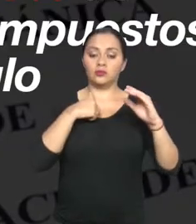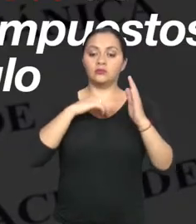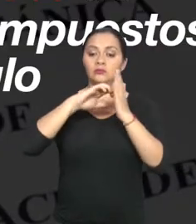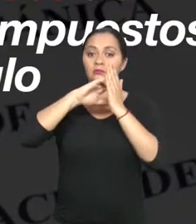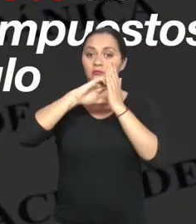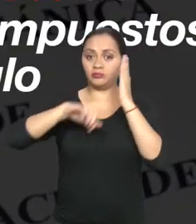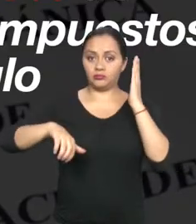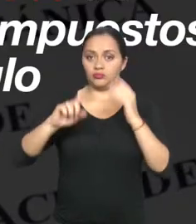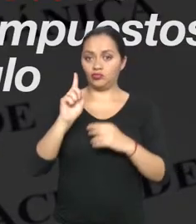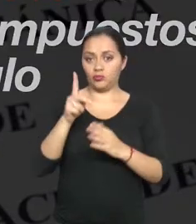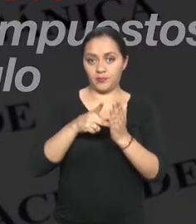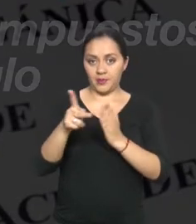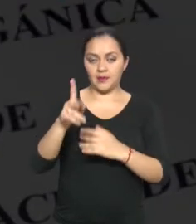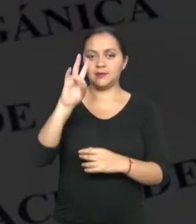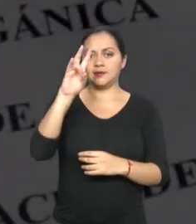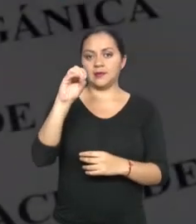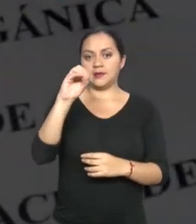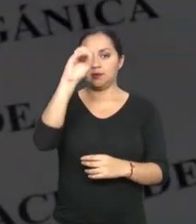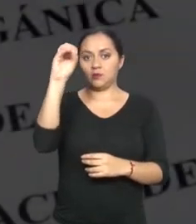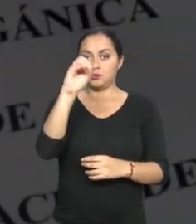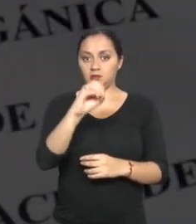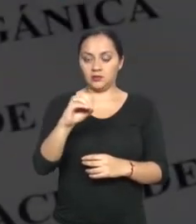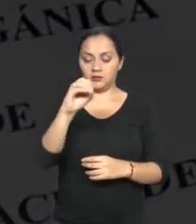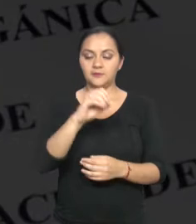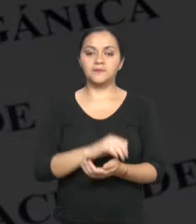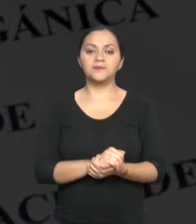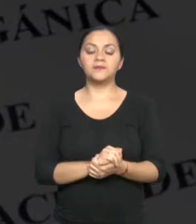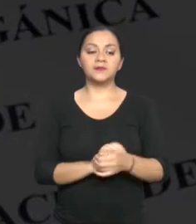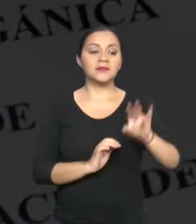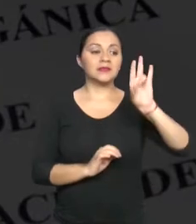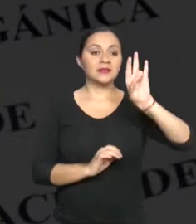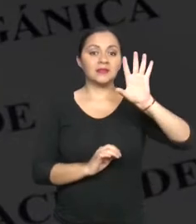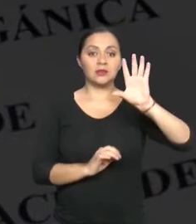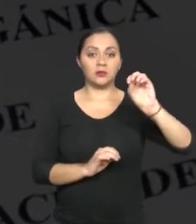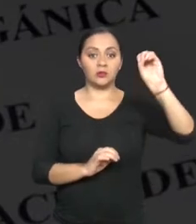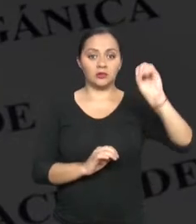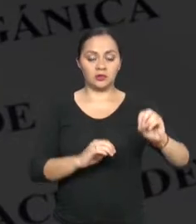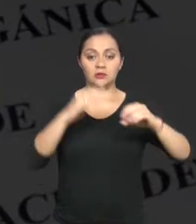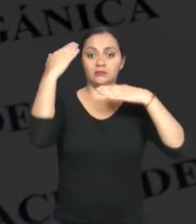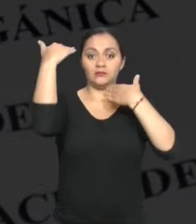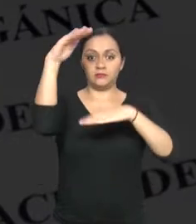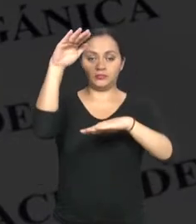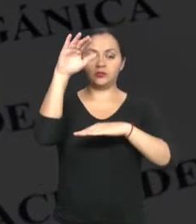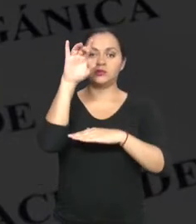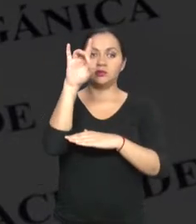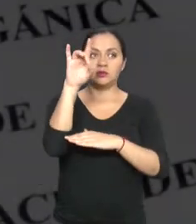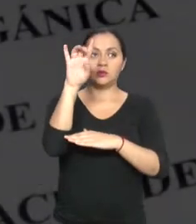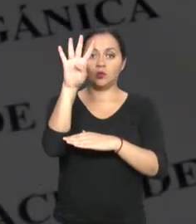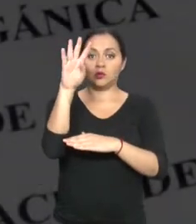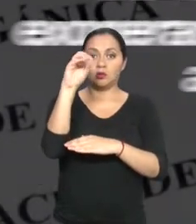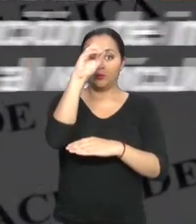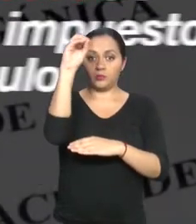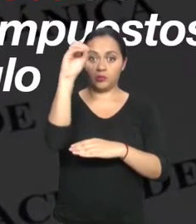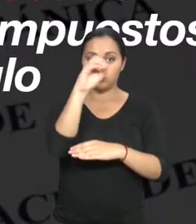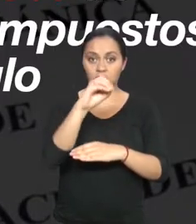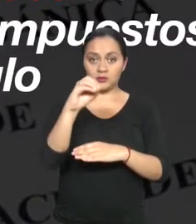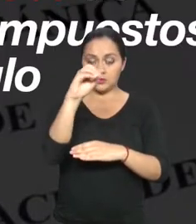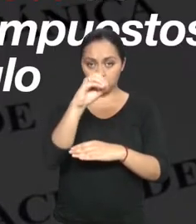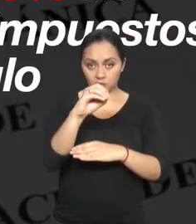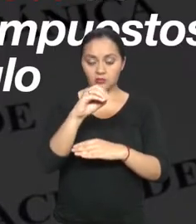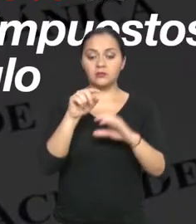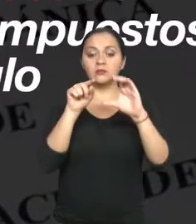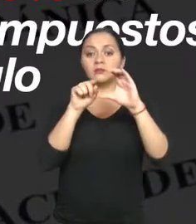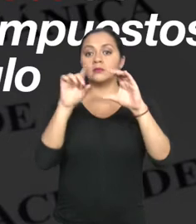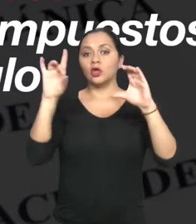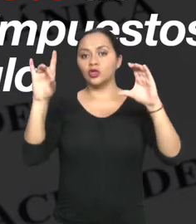exoneración de impuestos. Del 75% al 84% de discapacidad, el 80